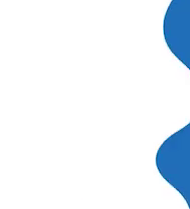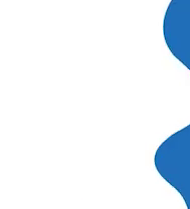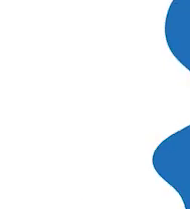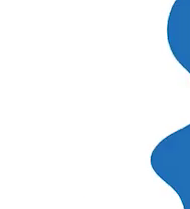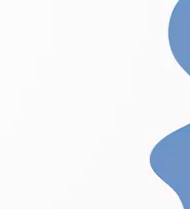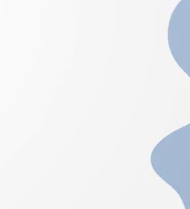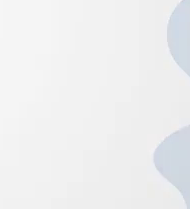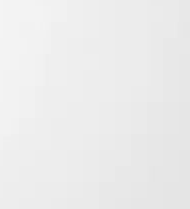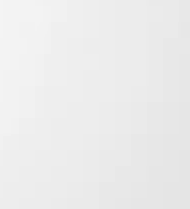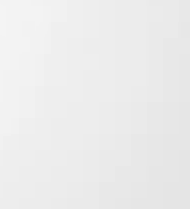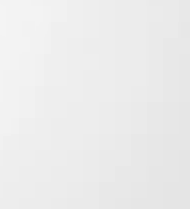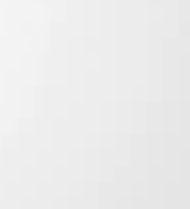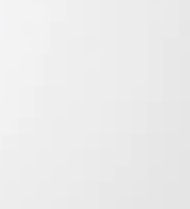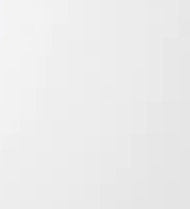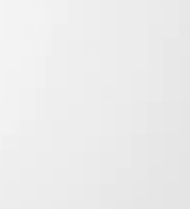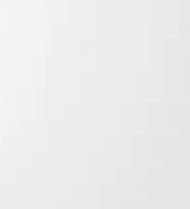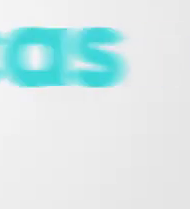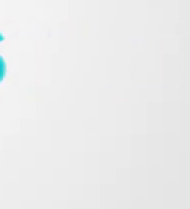.mx.